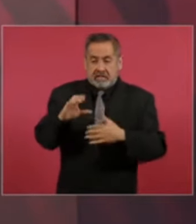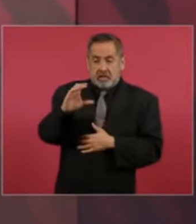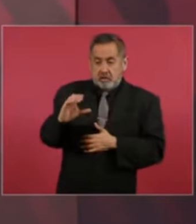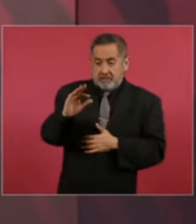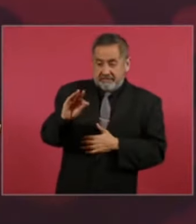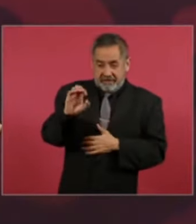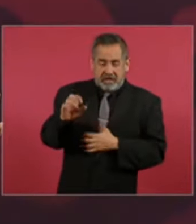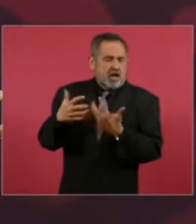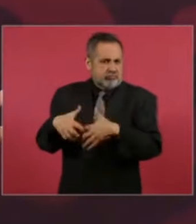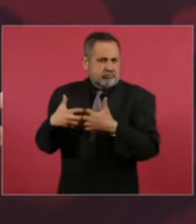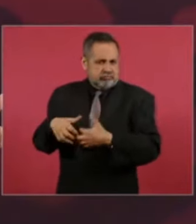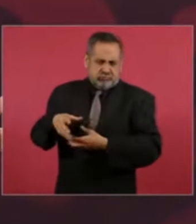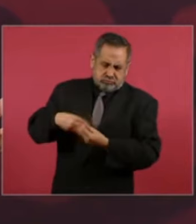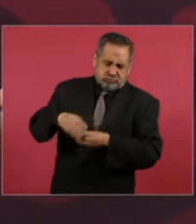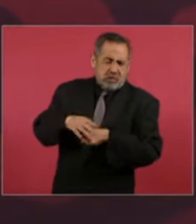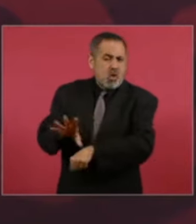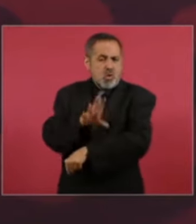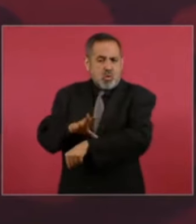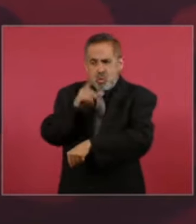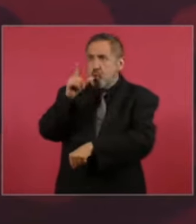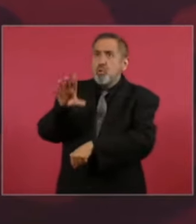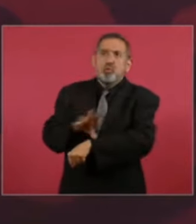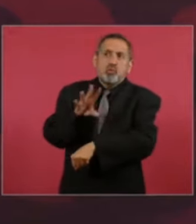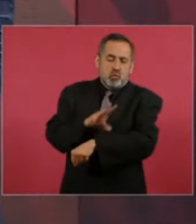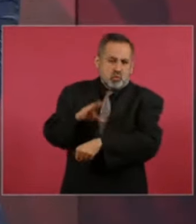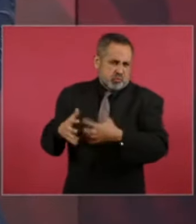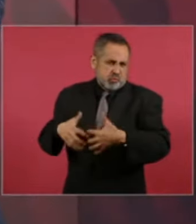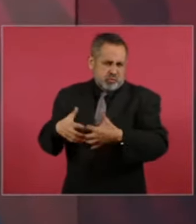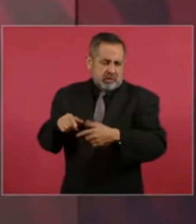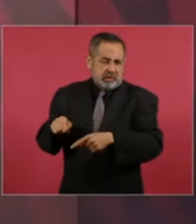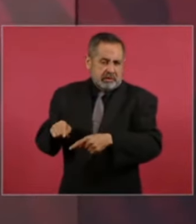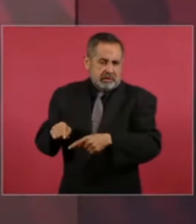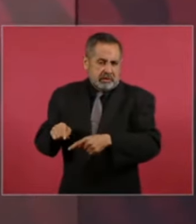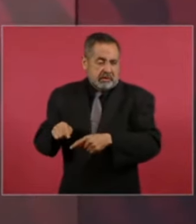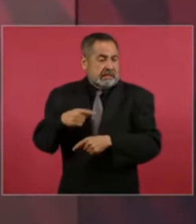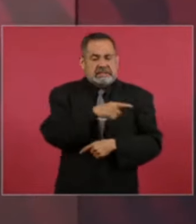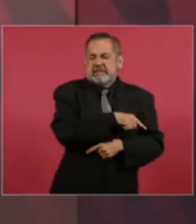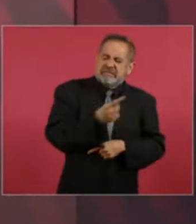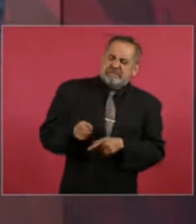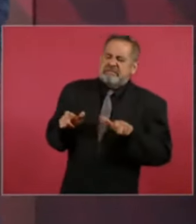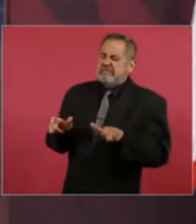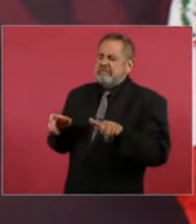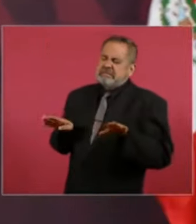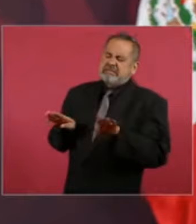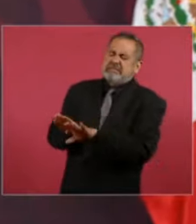con toda la camisa de fuerza que le pusieron